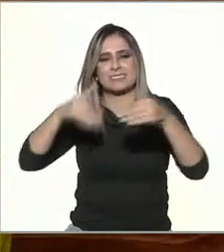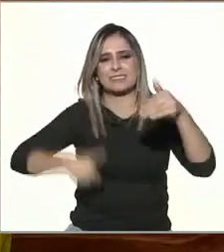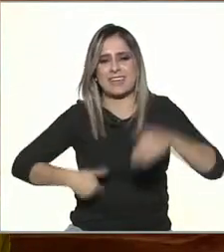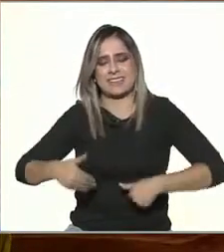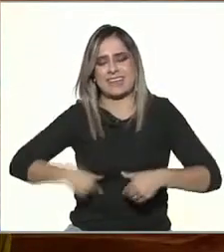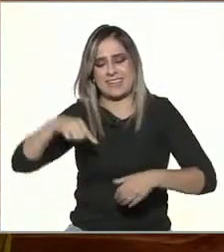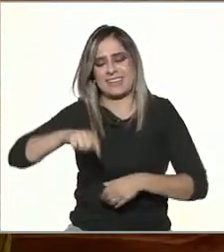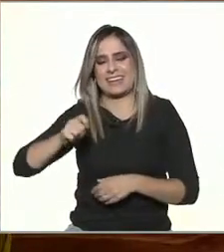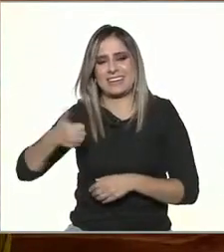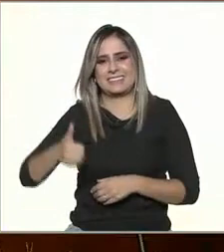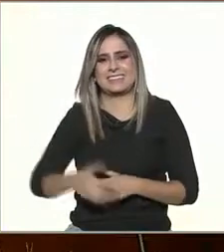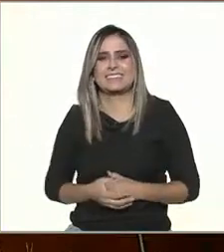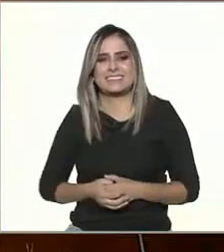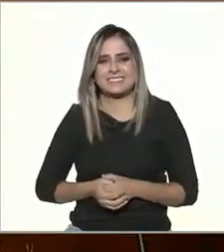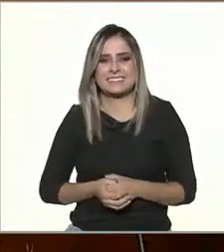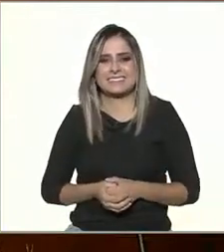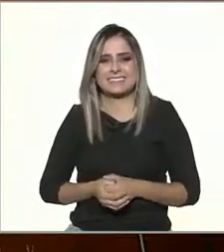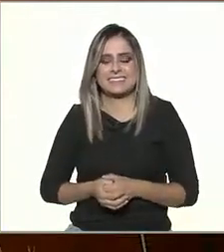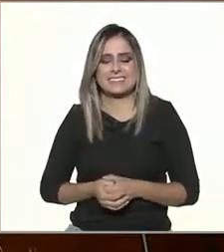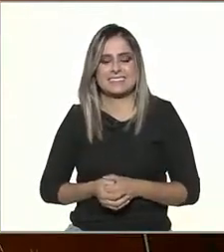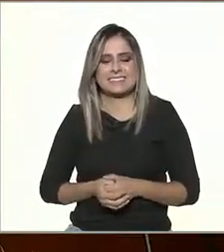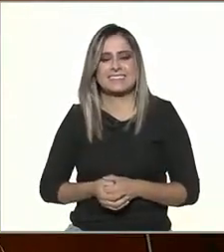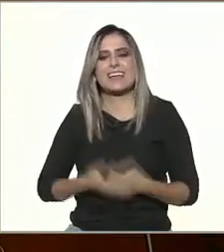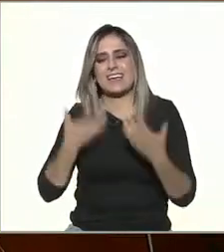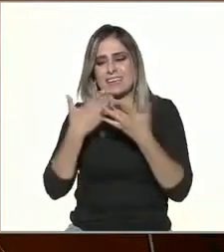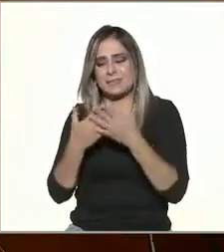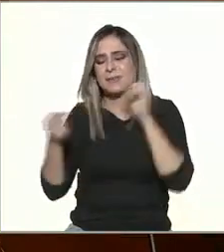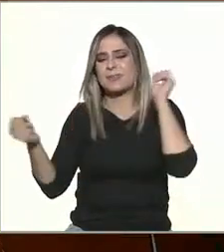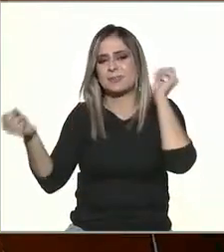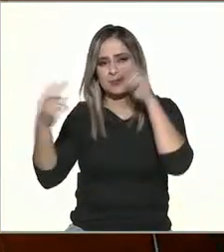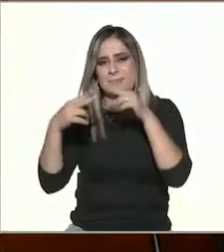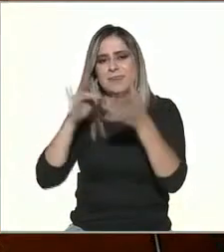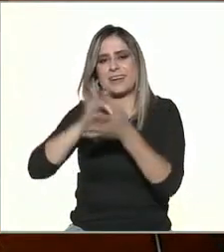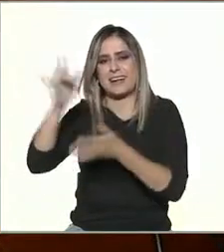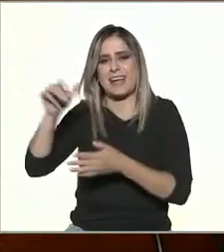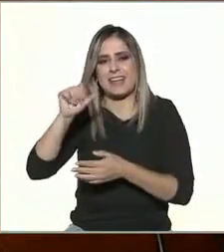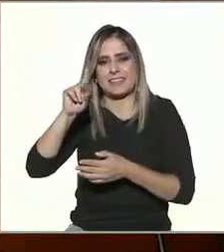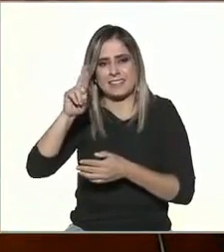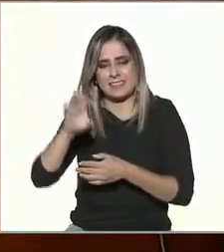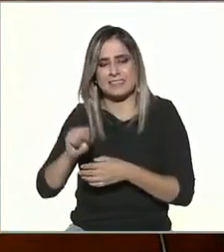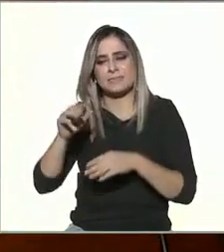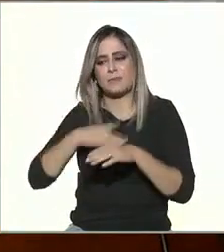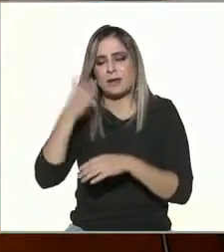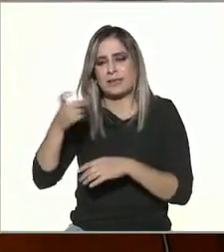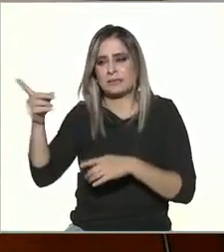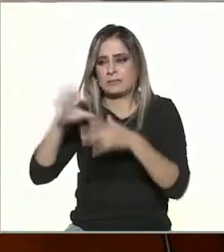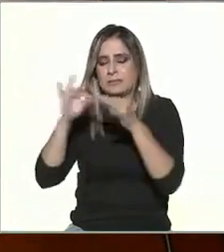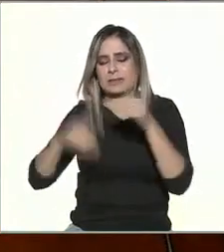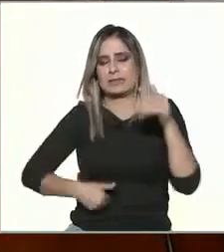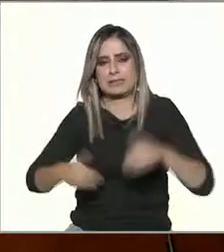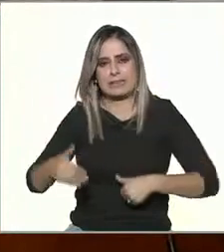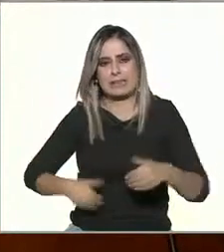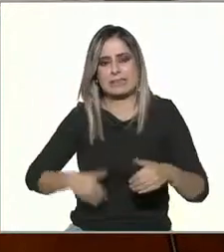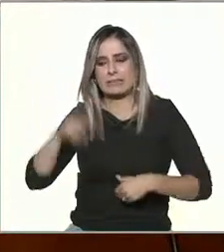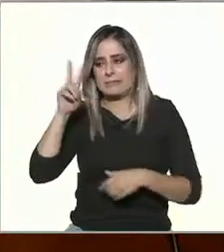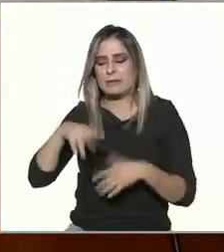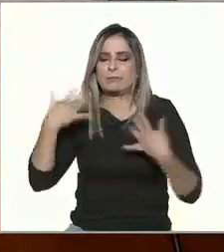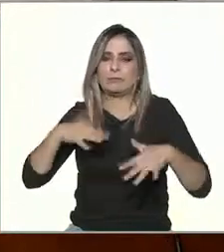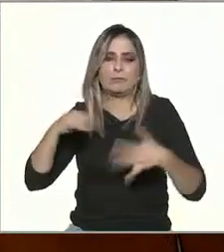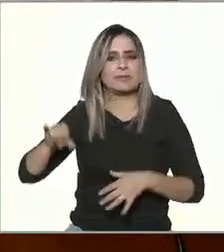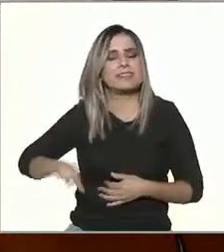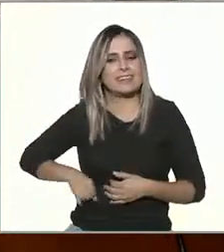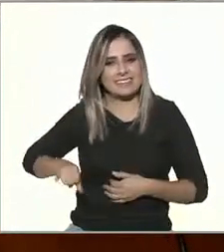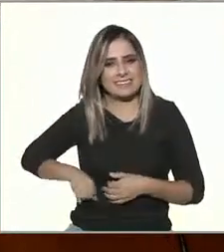por el 11 Te esperamos y te veremos gracias Andrés por estas propuestas de teatro que siempre resultan muy